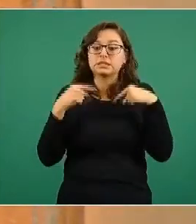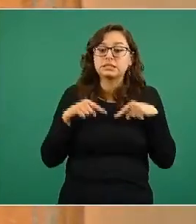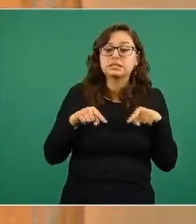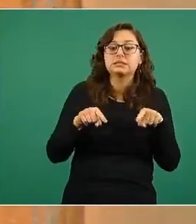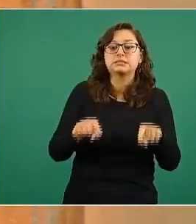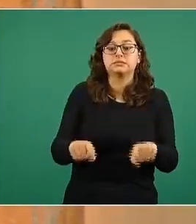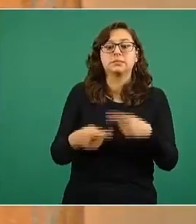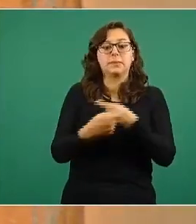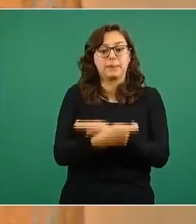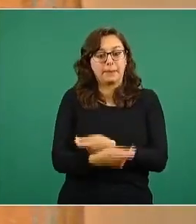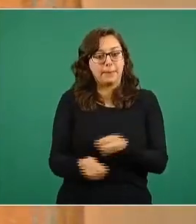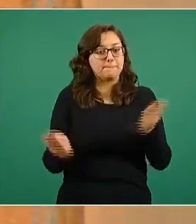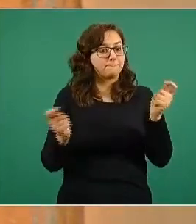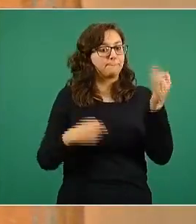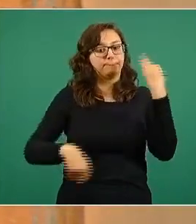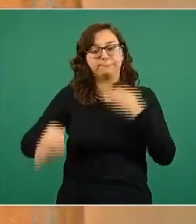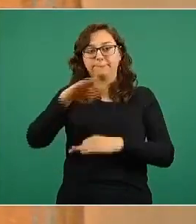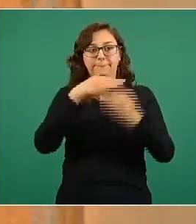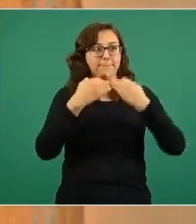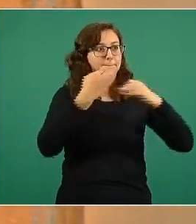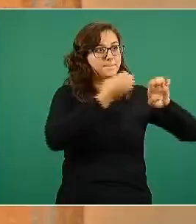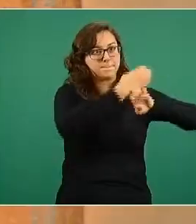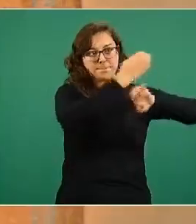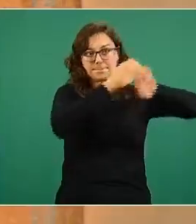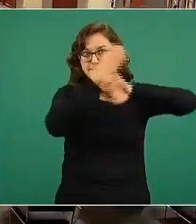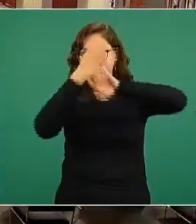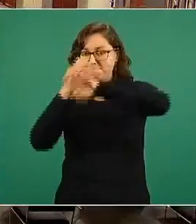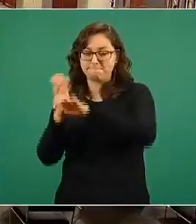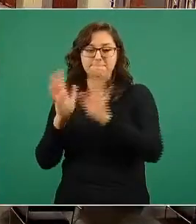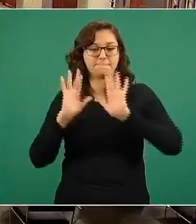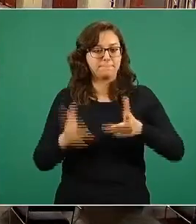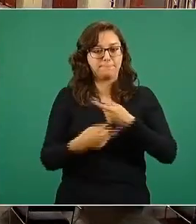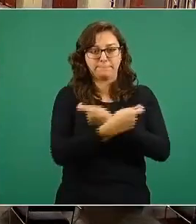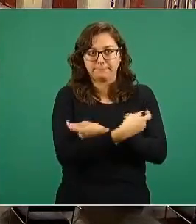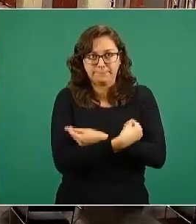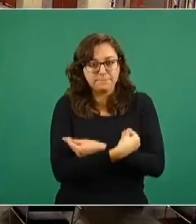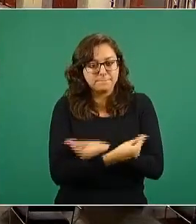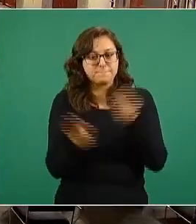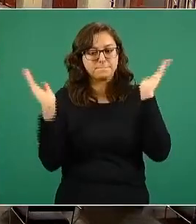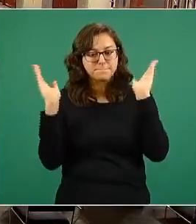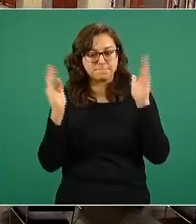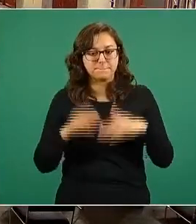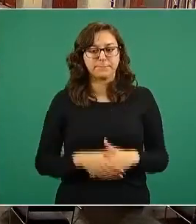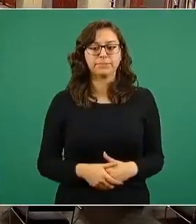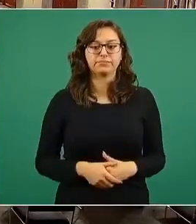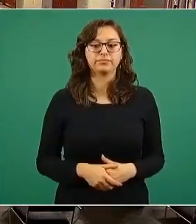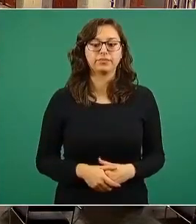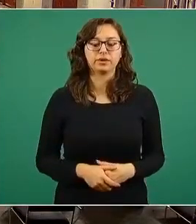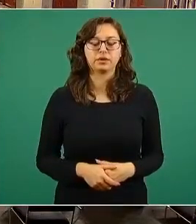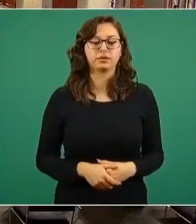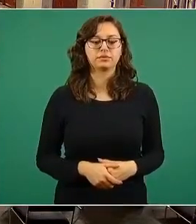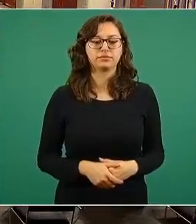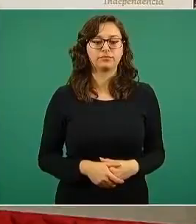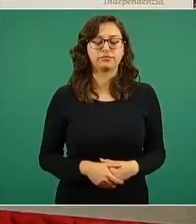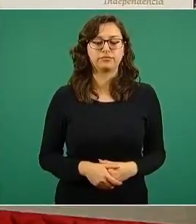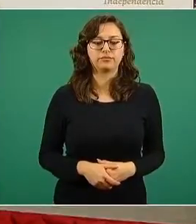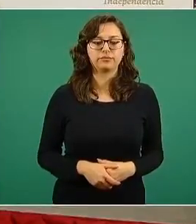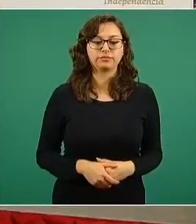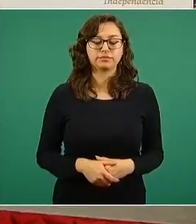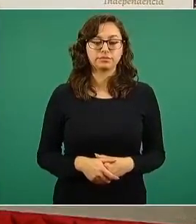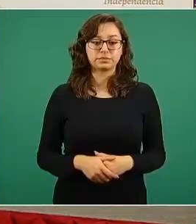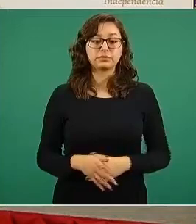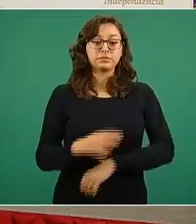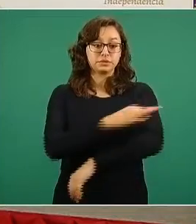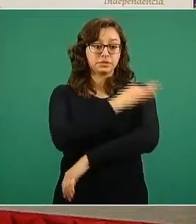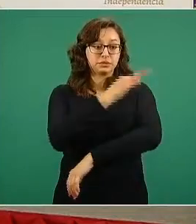a todas las 32 entidades federativas. Vamos a ver cómo se ha logrado aprovechar este recurso